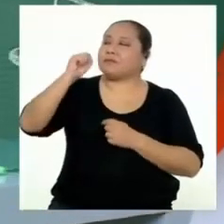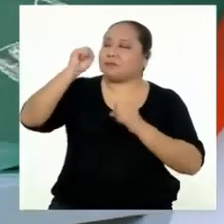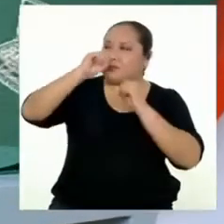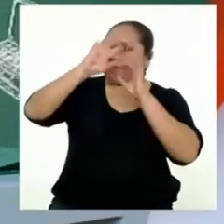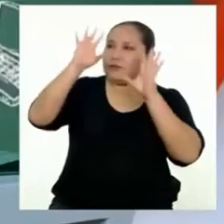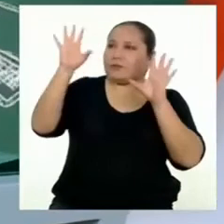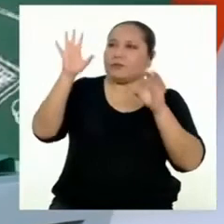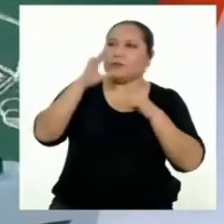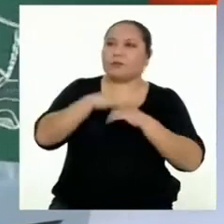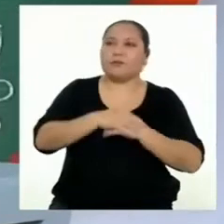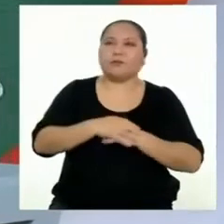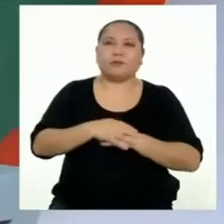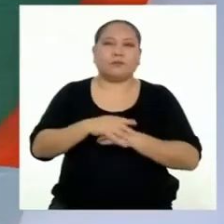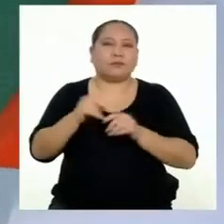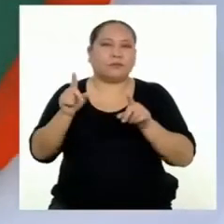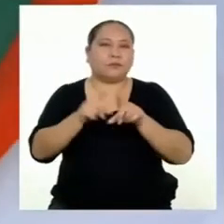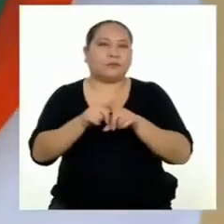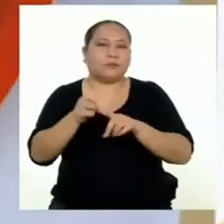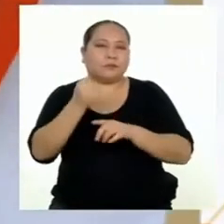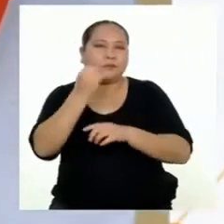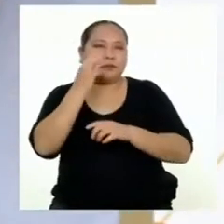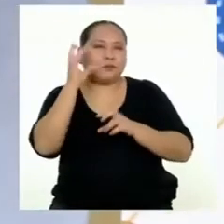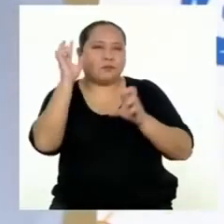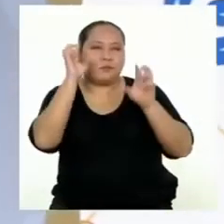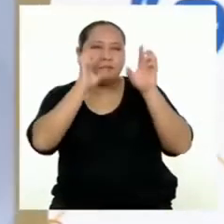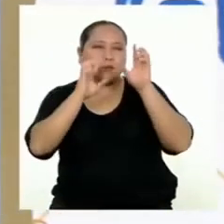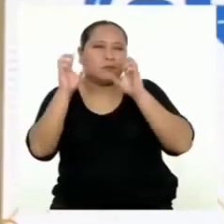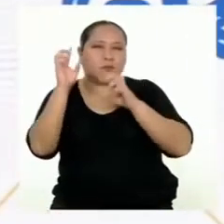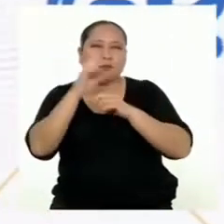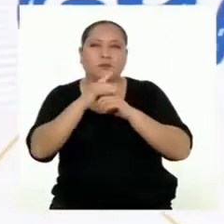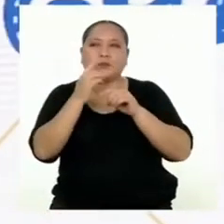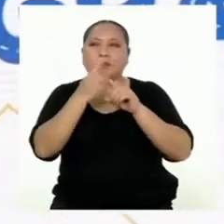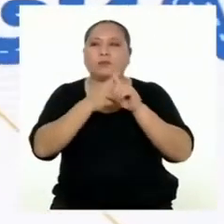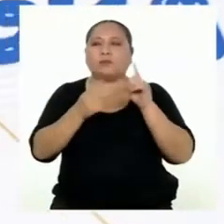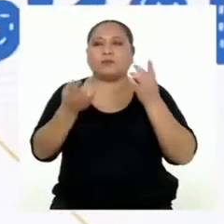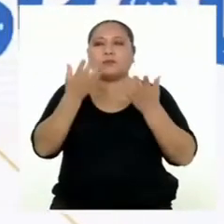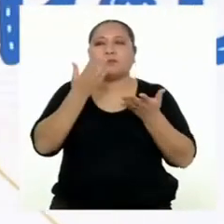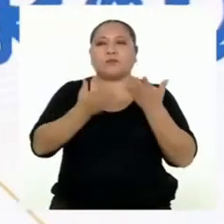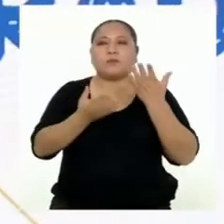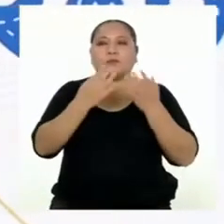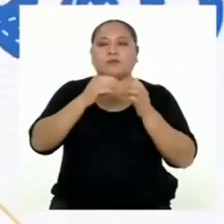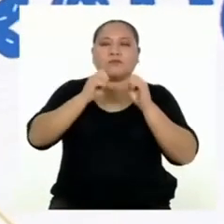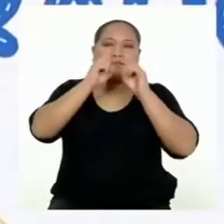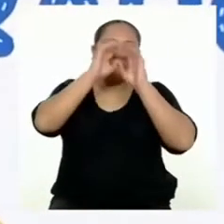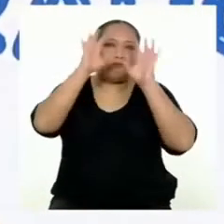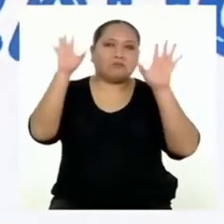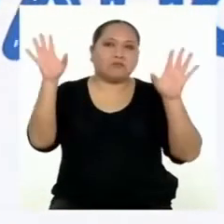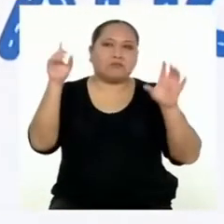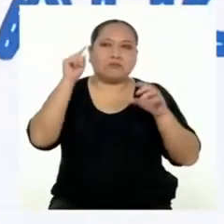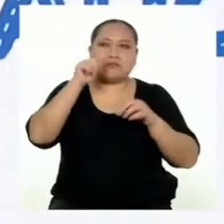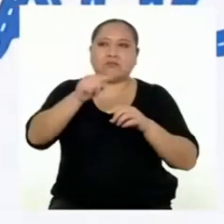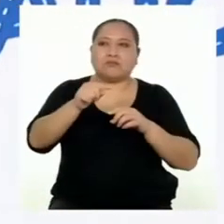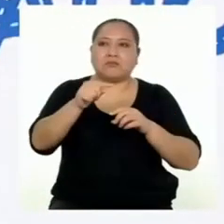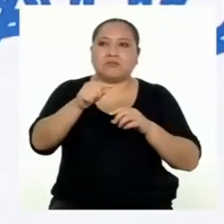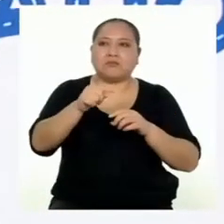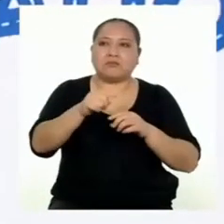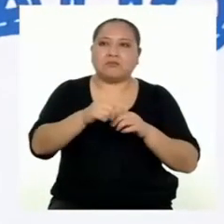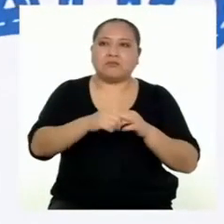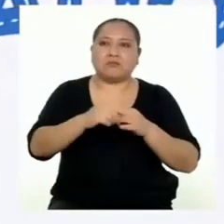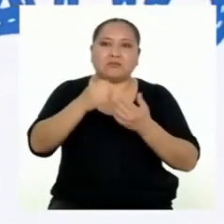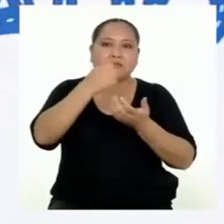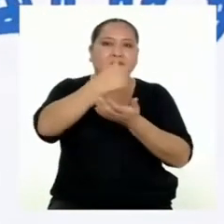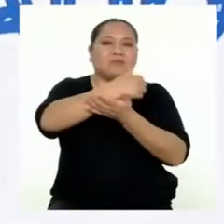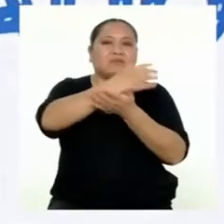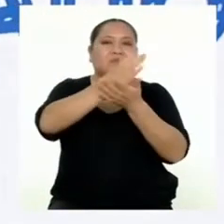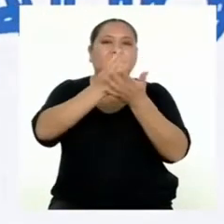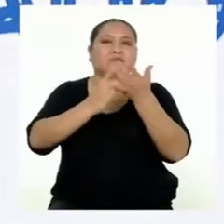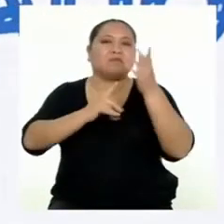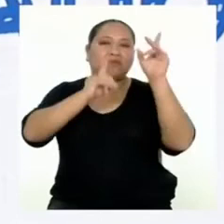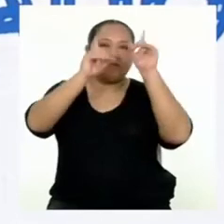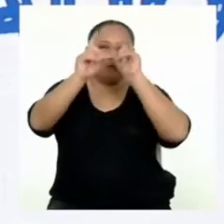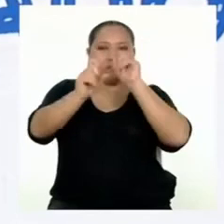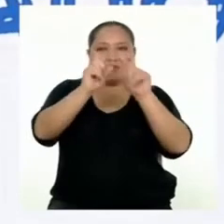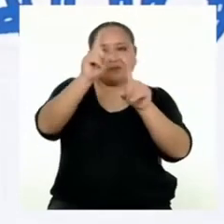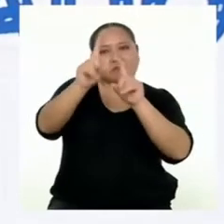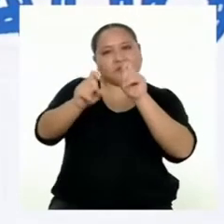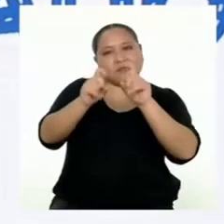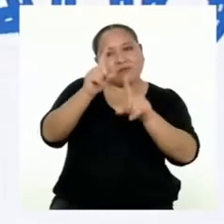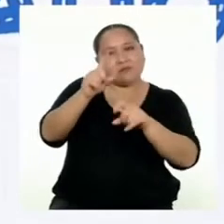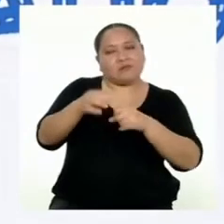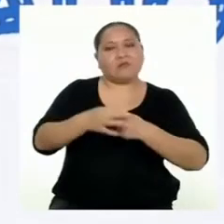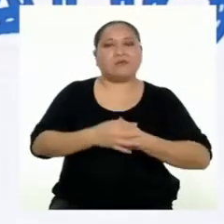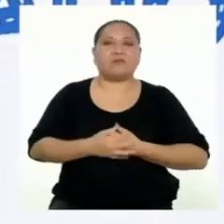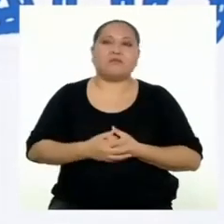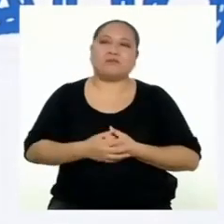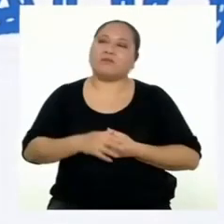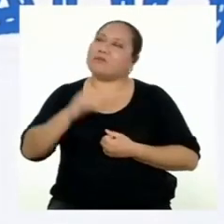más claro. Igual tengo algunas dudas, pero quizá logre despejarlas en el bloque de preguntas.